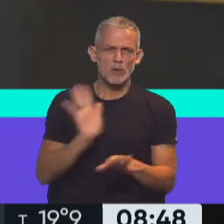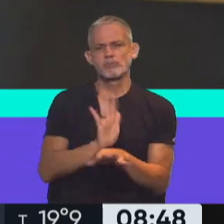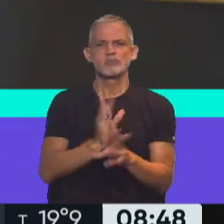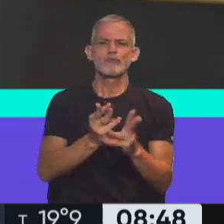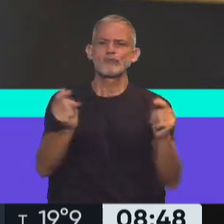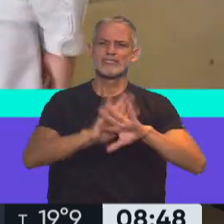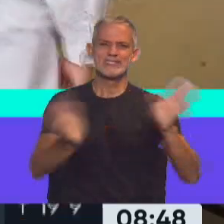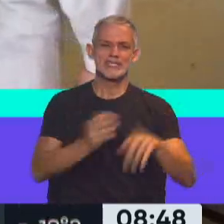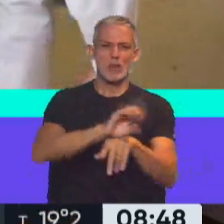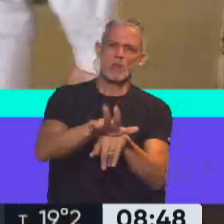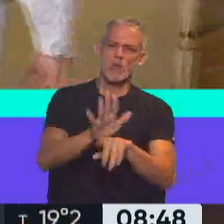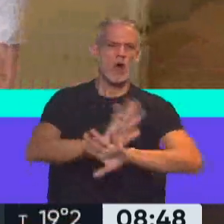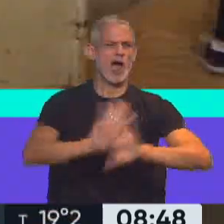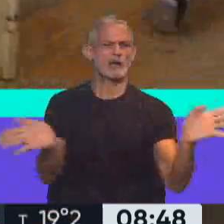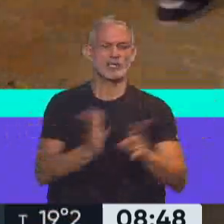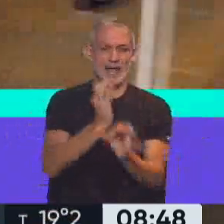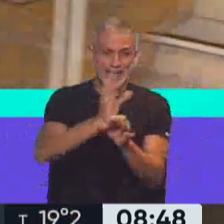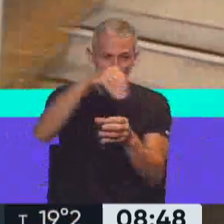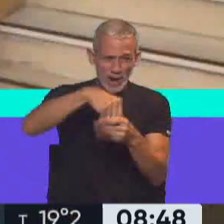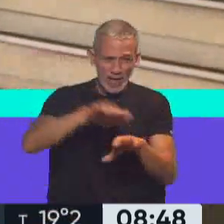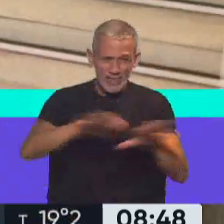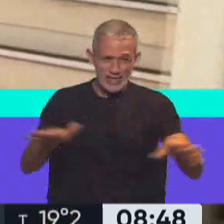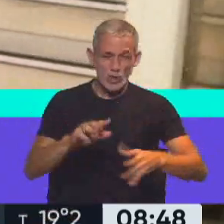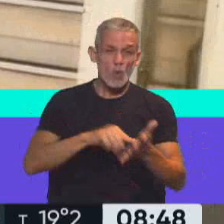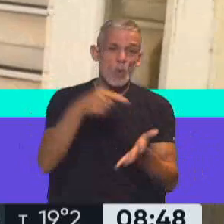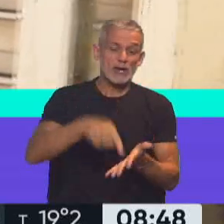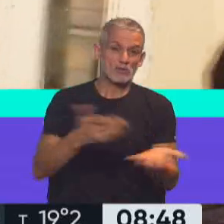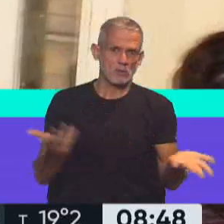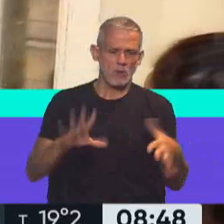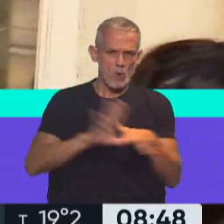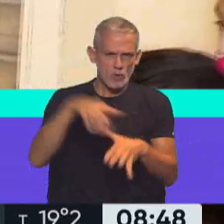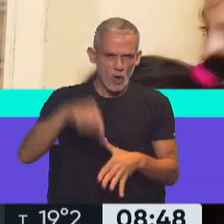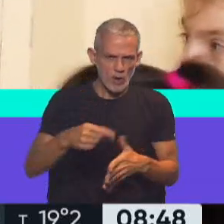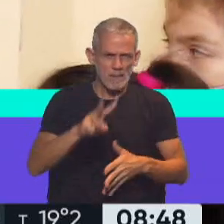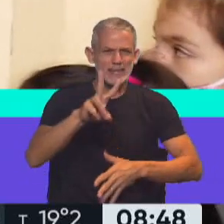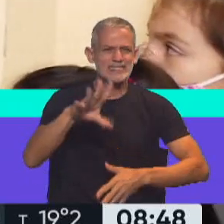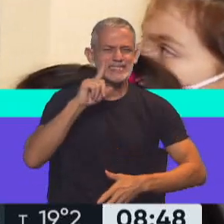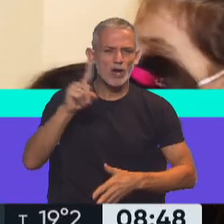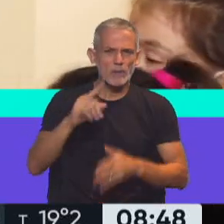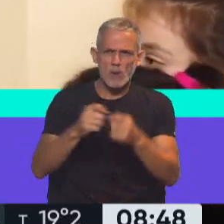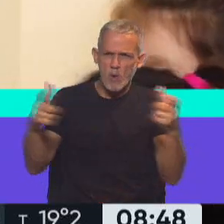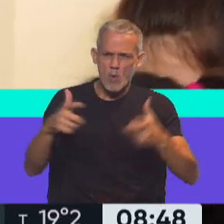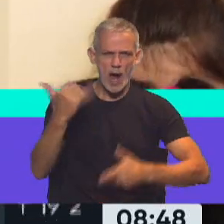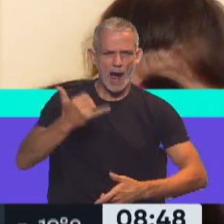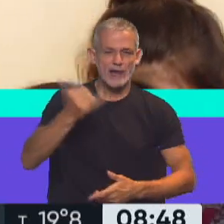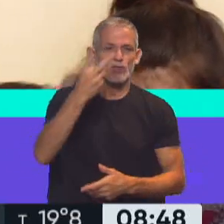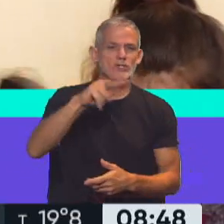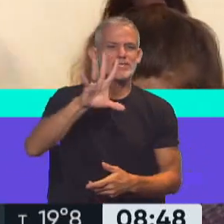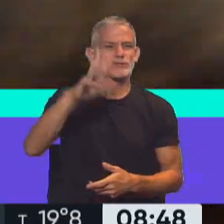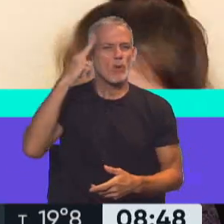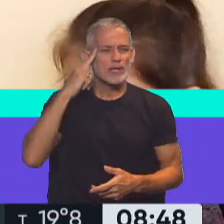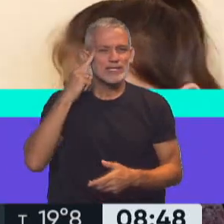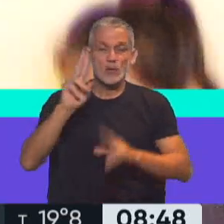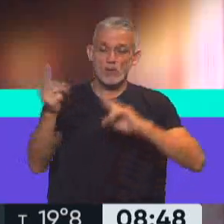manera a la pandemia en las escuelas públicas porteñas, justo el día de hoy que hay más de 25.000 contagios y 259